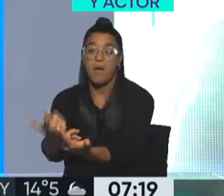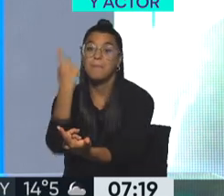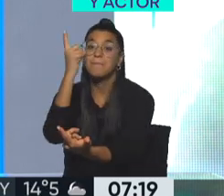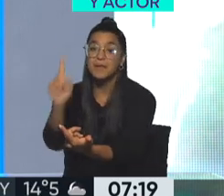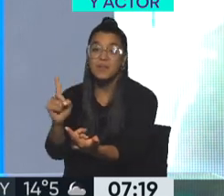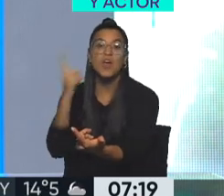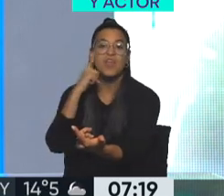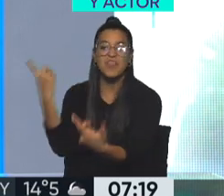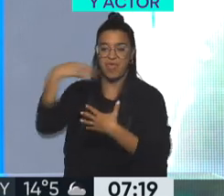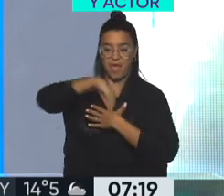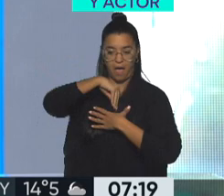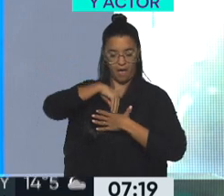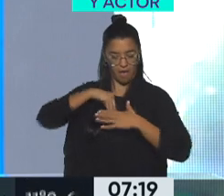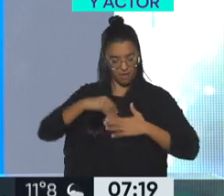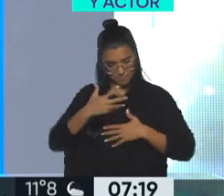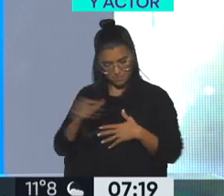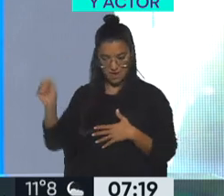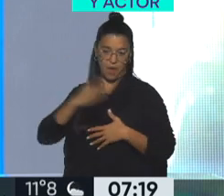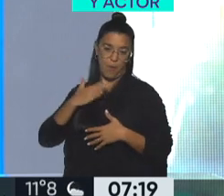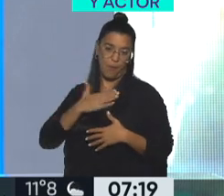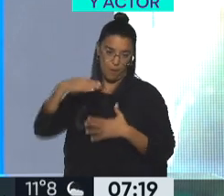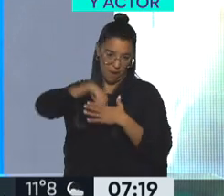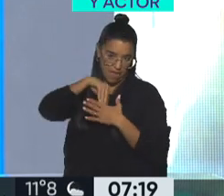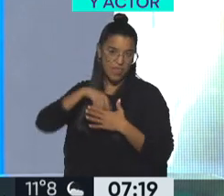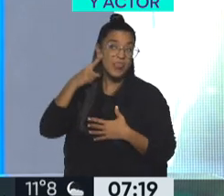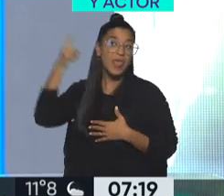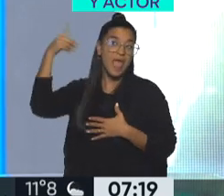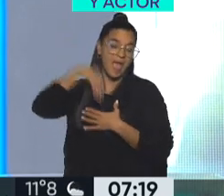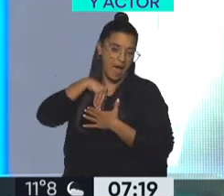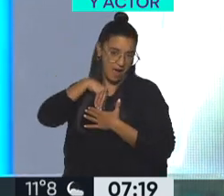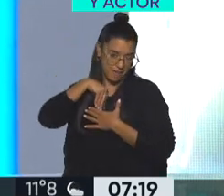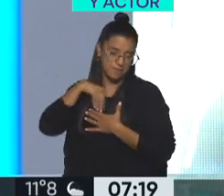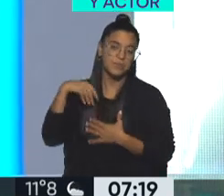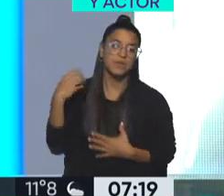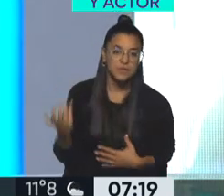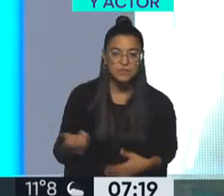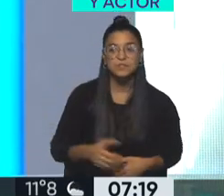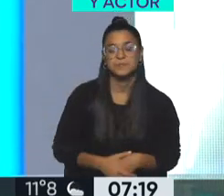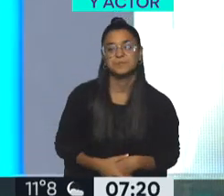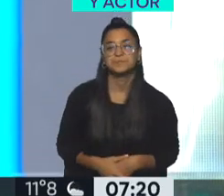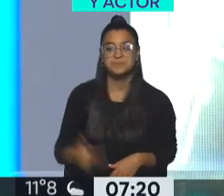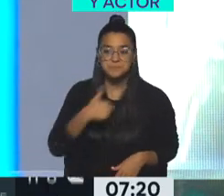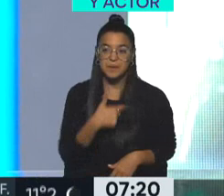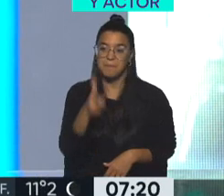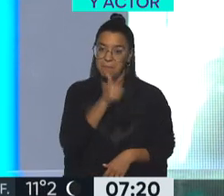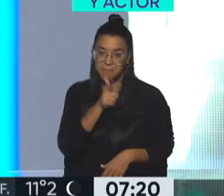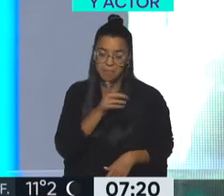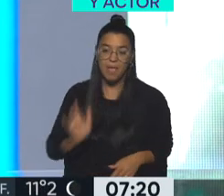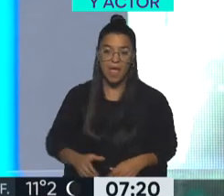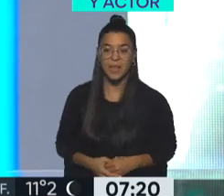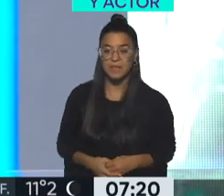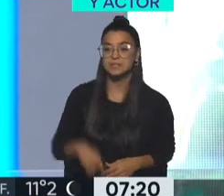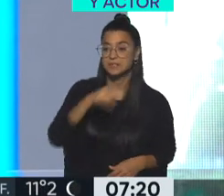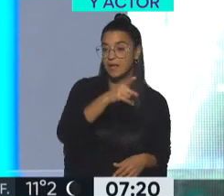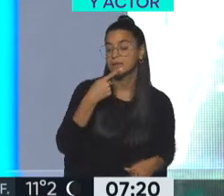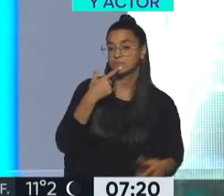pero quiero creer que la idea se la llevan con ellos, que la tienen puesta la idea. Entonces me parecía que en esos